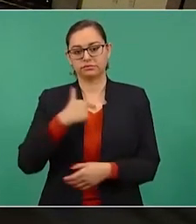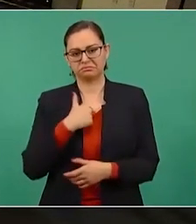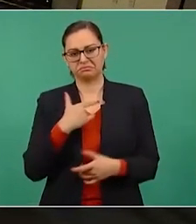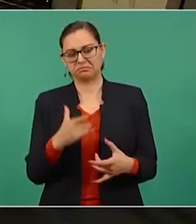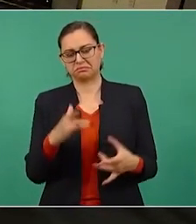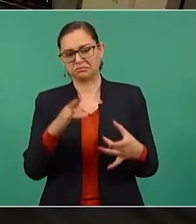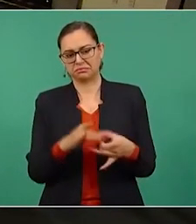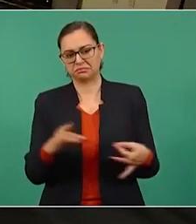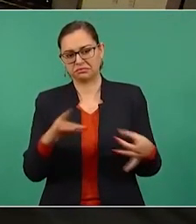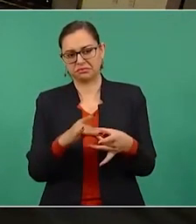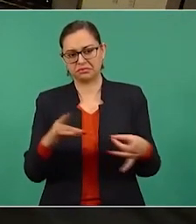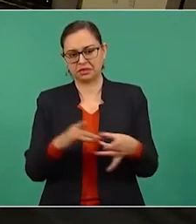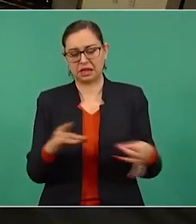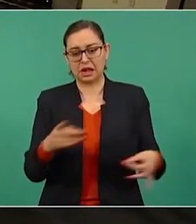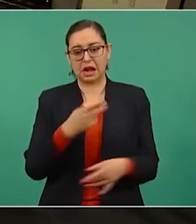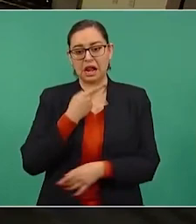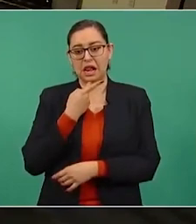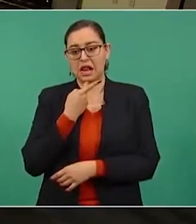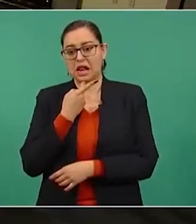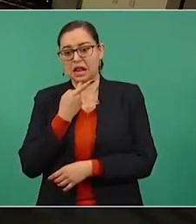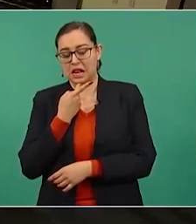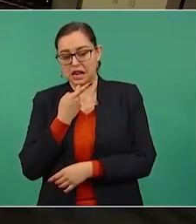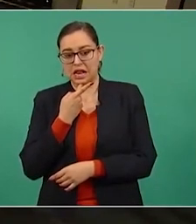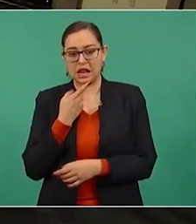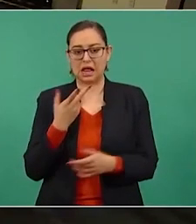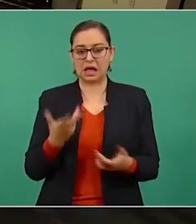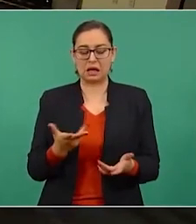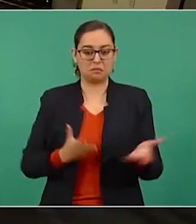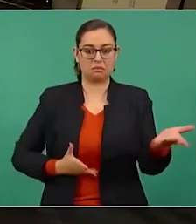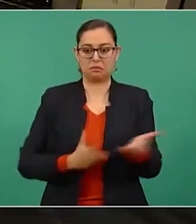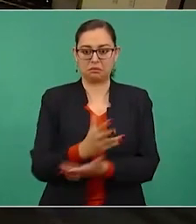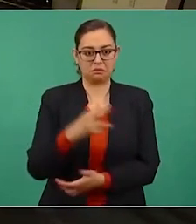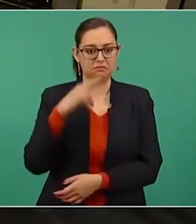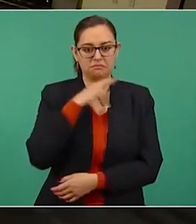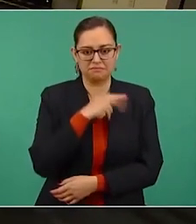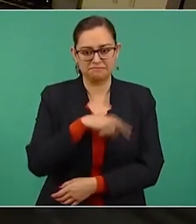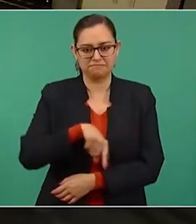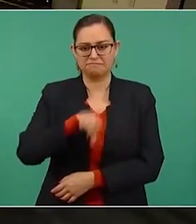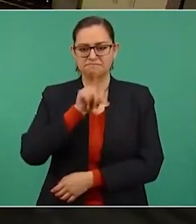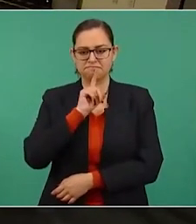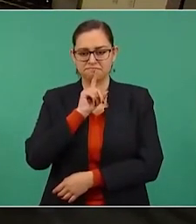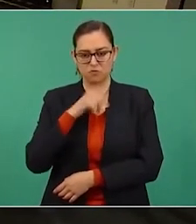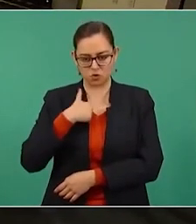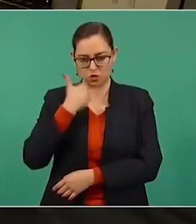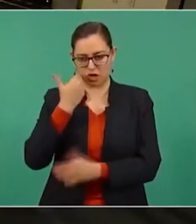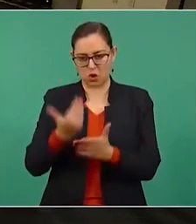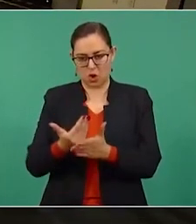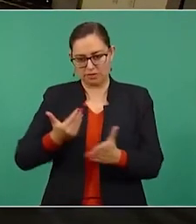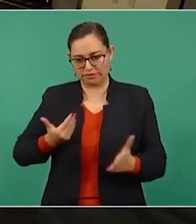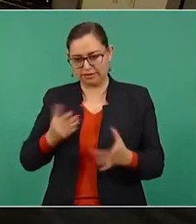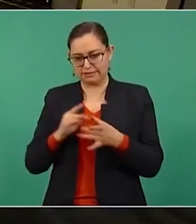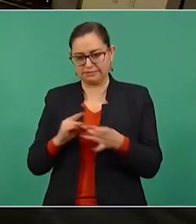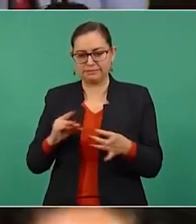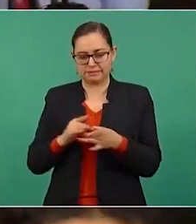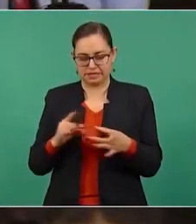presidente, y por eso voy a hacer una pequeña introducción sobre los dos planteamientos que quiero plantearle.